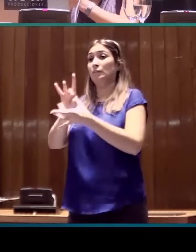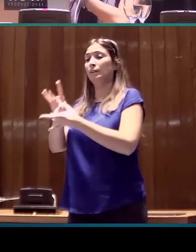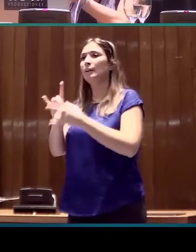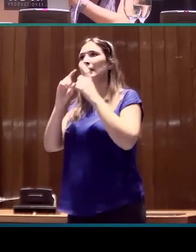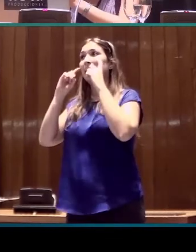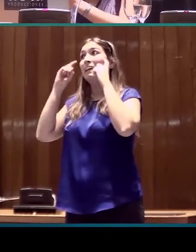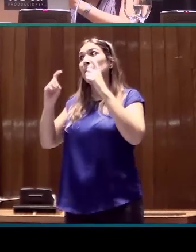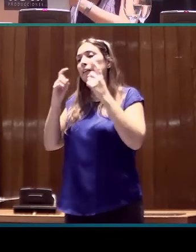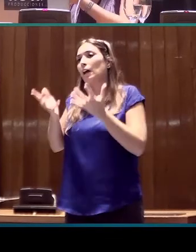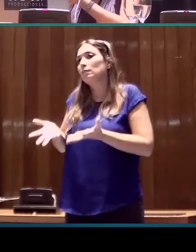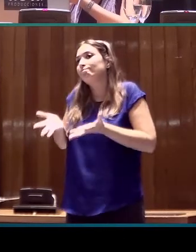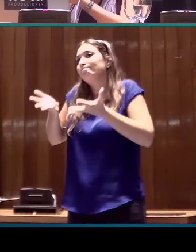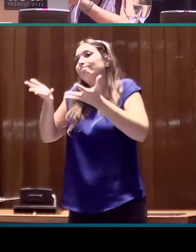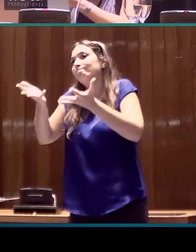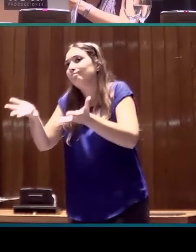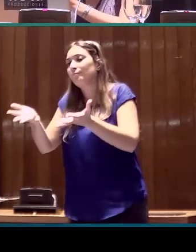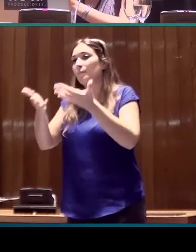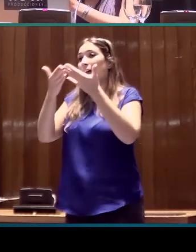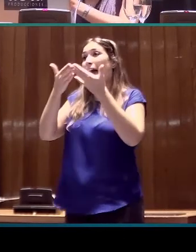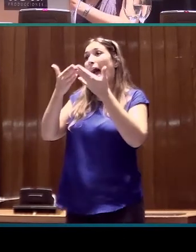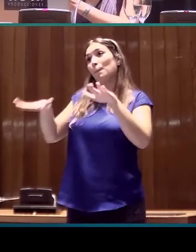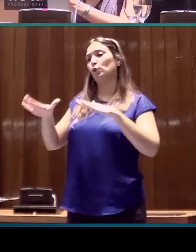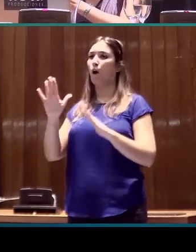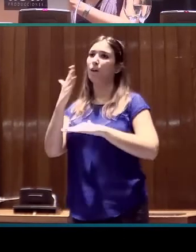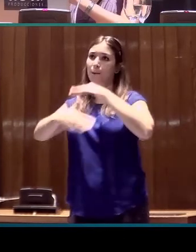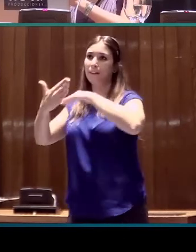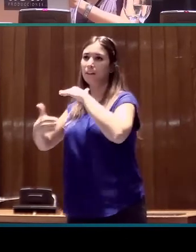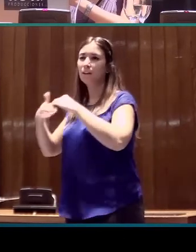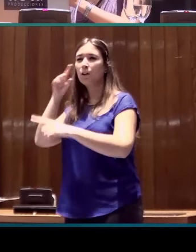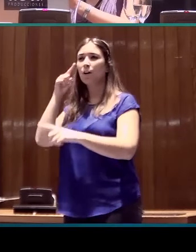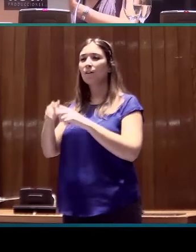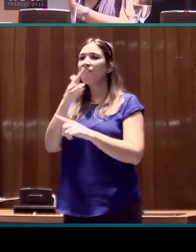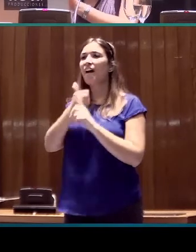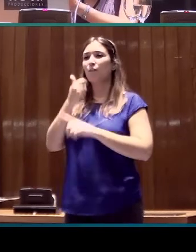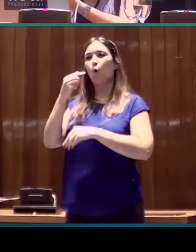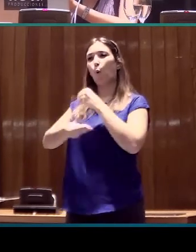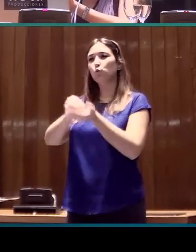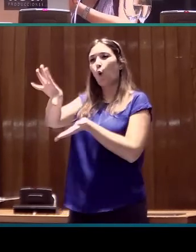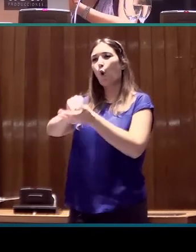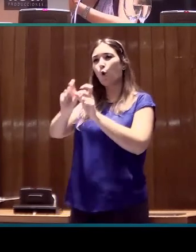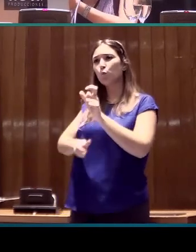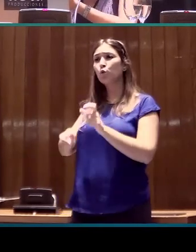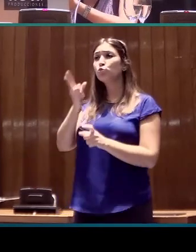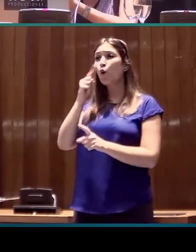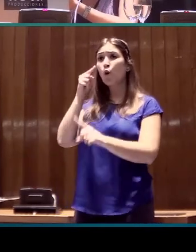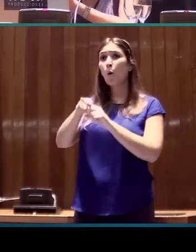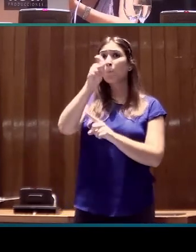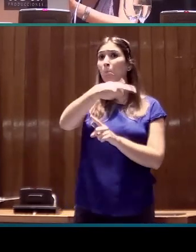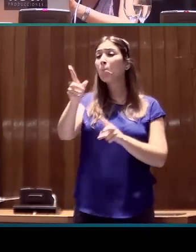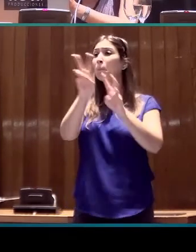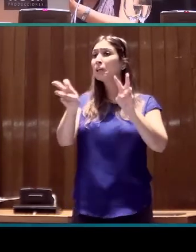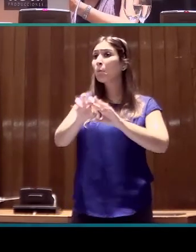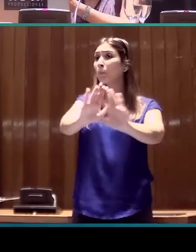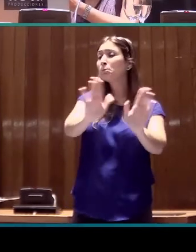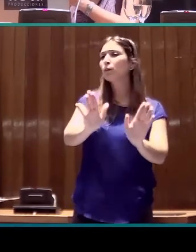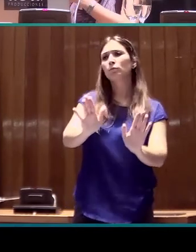ofrecerla con un acceso abierto parcial para facilitar el uso del corpus no solo en la investigación de otros investigadores,